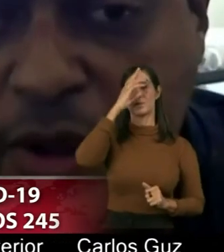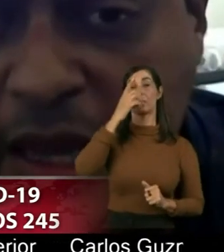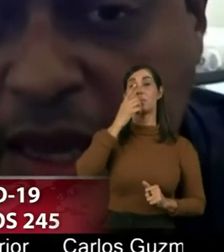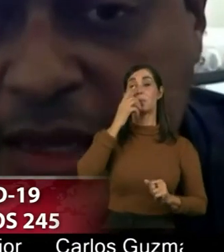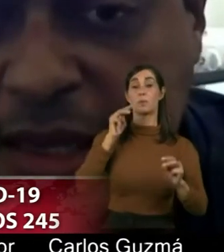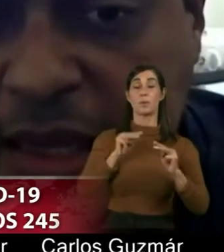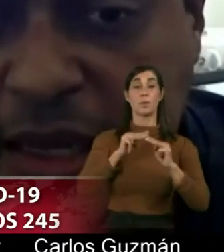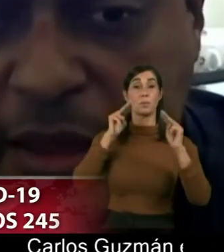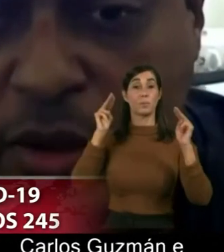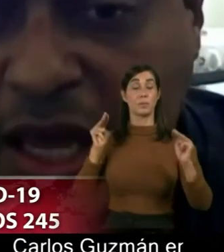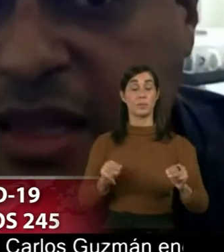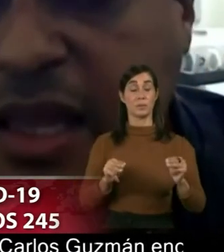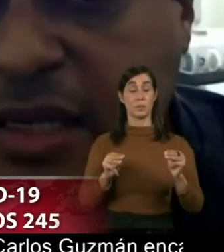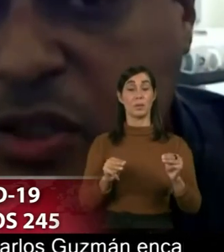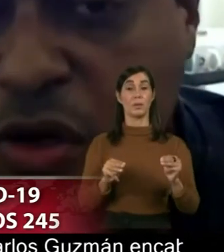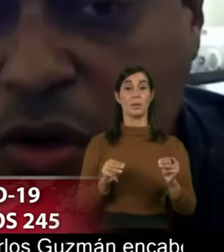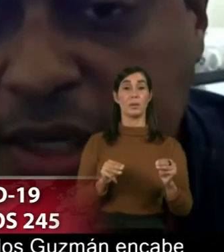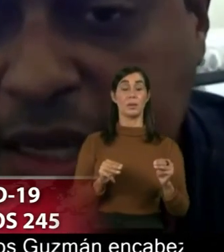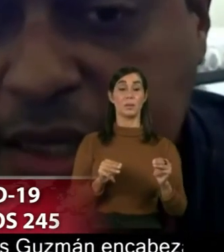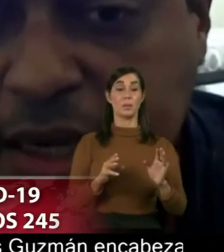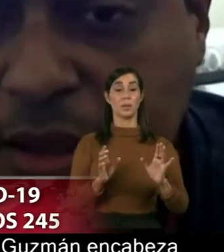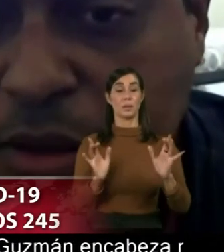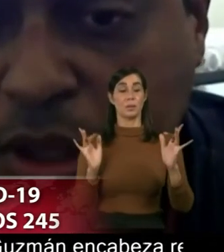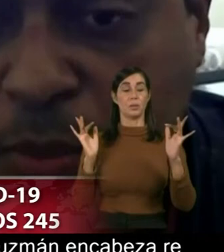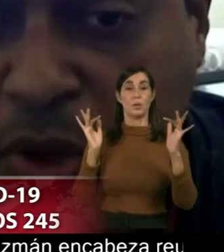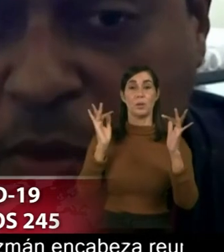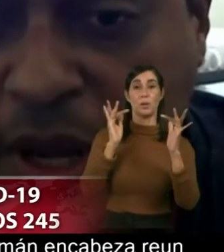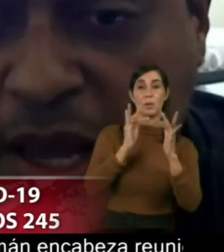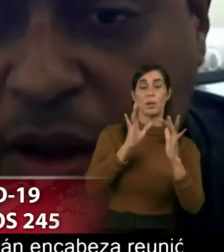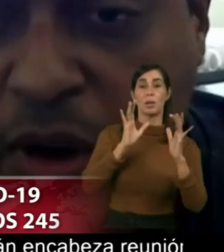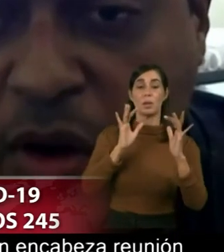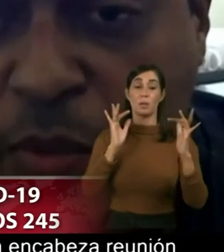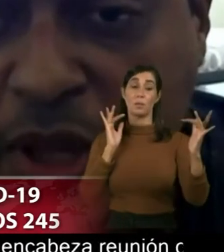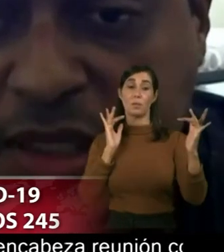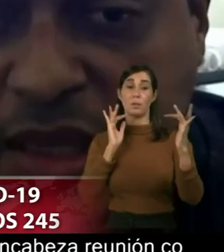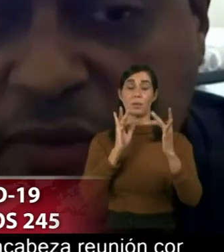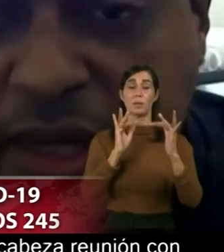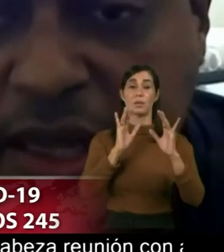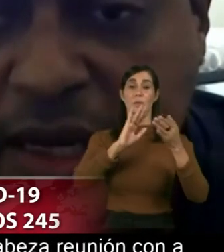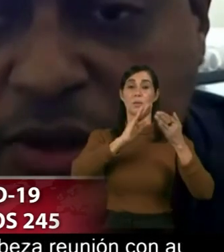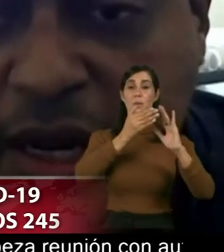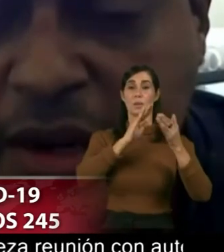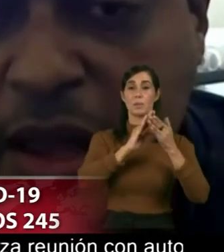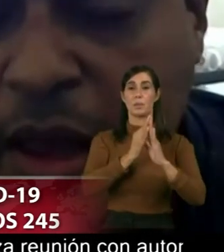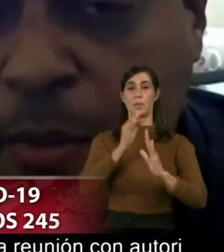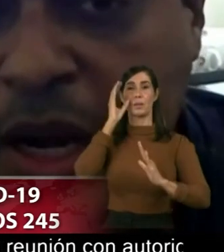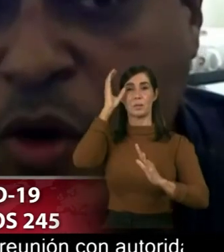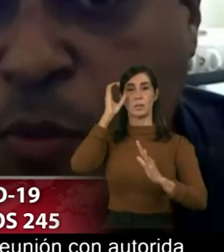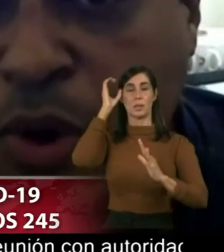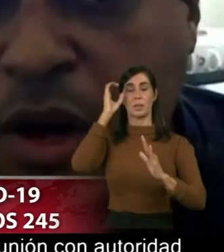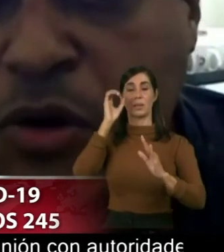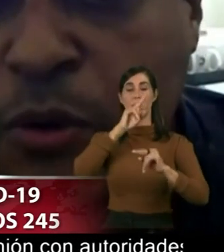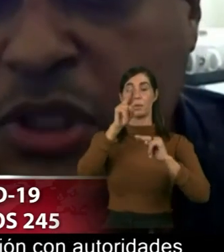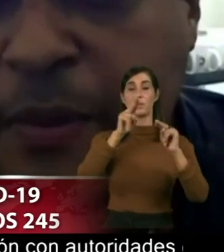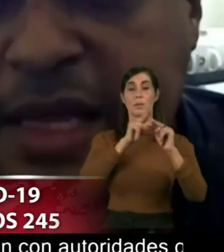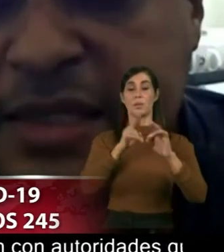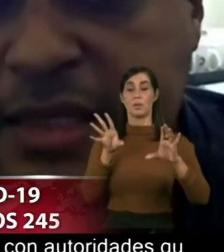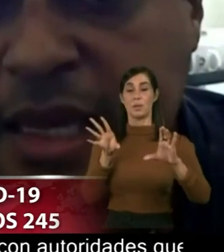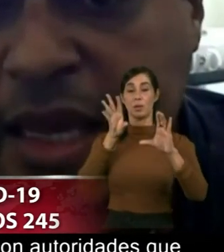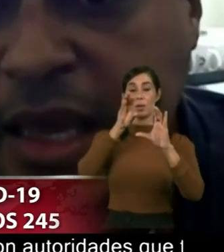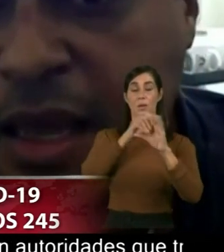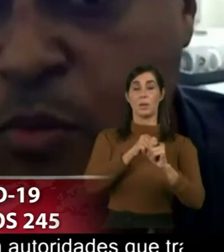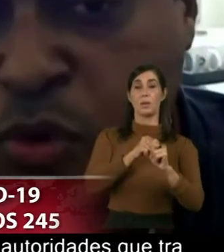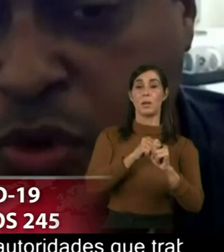el ministerio está teniendo qué interacción está teniendo república dominicana con la comunidad científica internacional para incorporar los nuevos